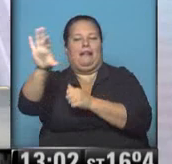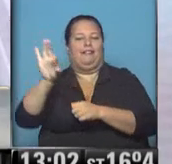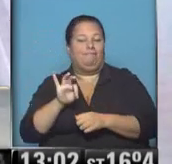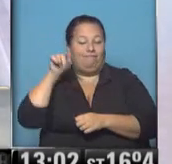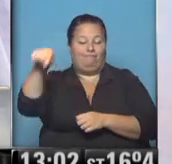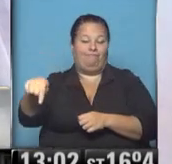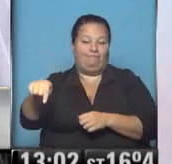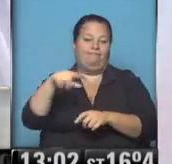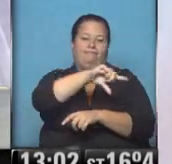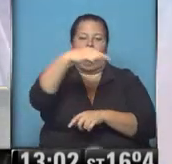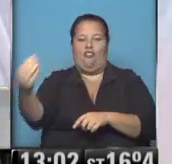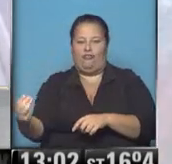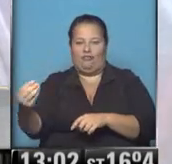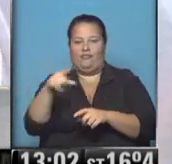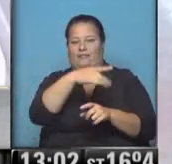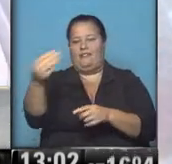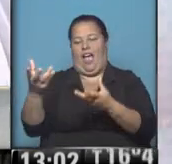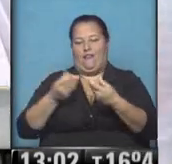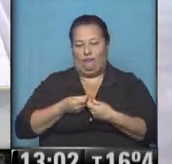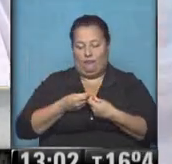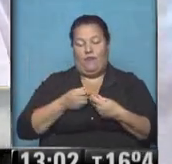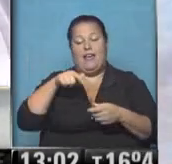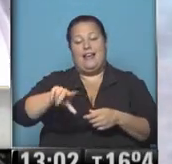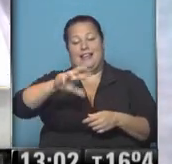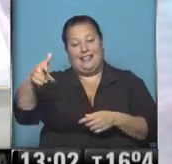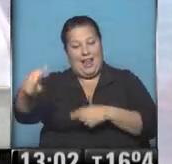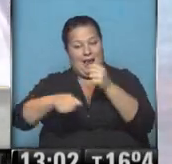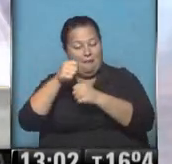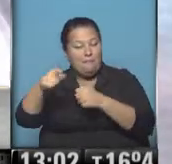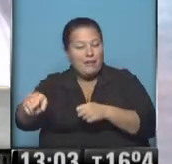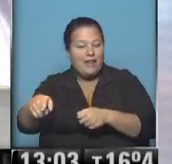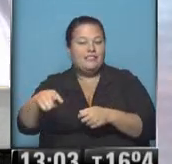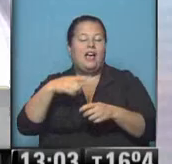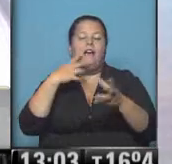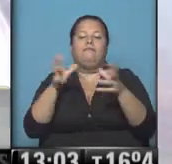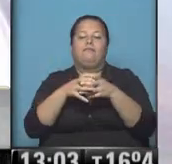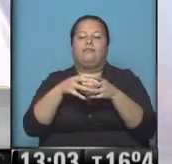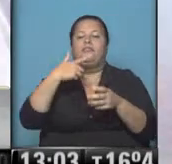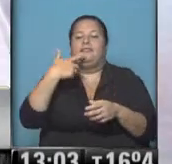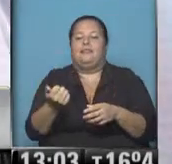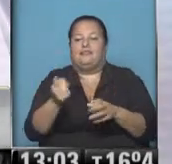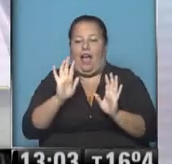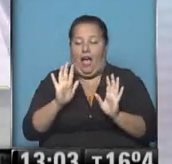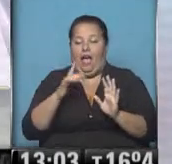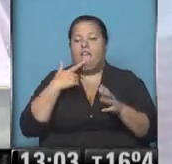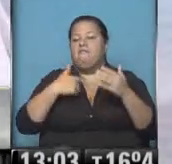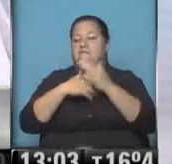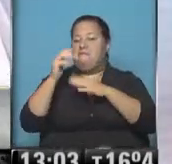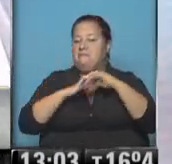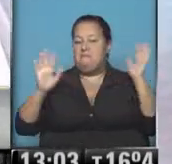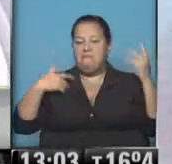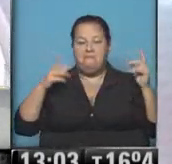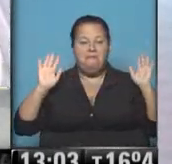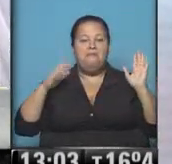supuestamente le contrata servicios. Esta tercerizada, una vez que se conforma como sociedad anónima, se deshace de su